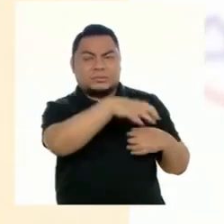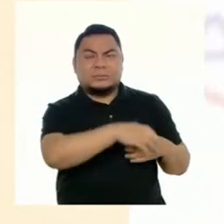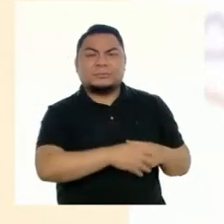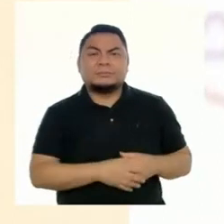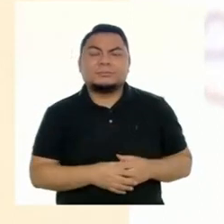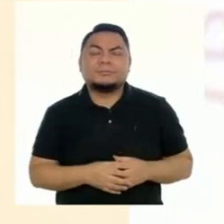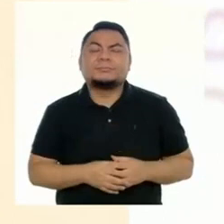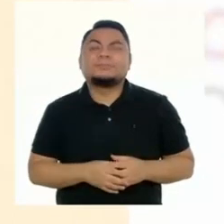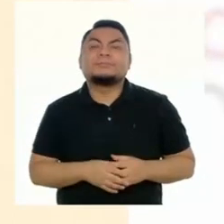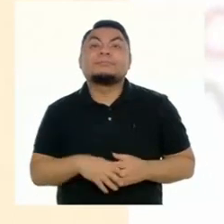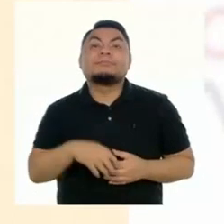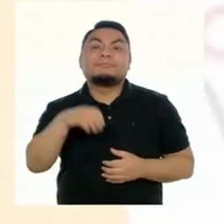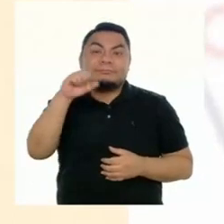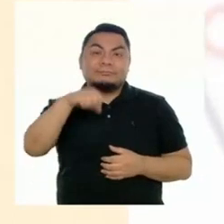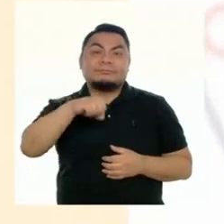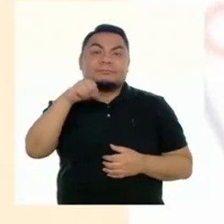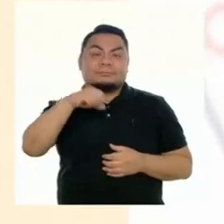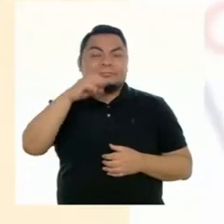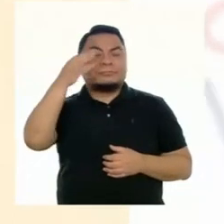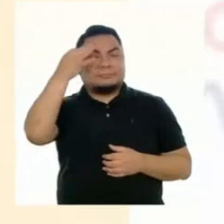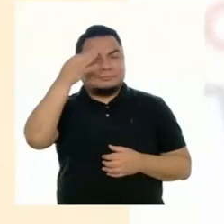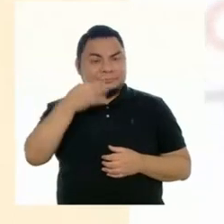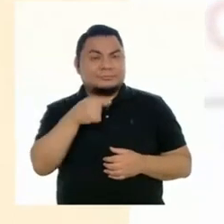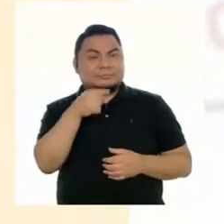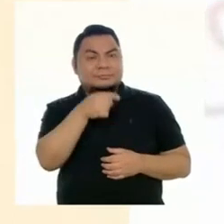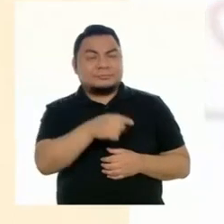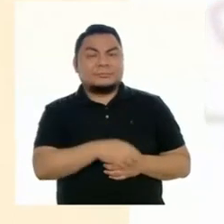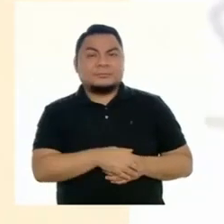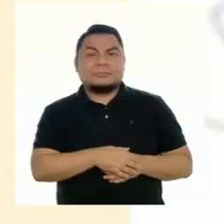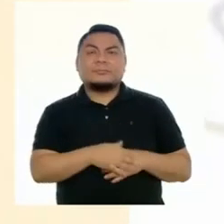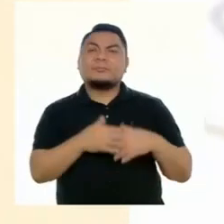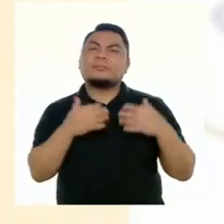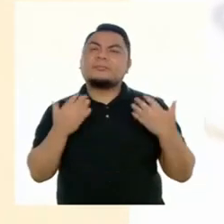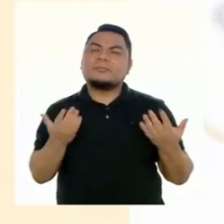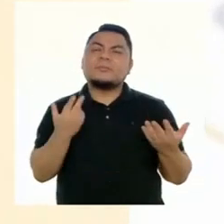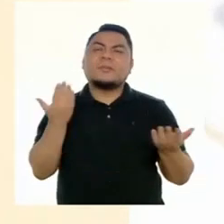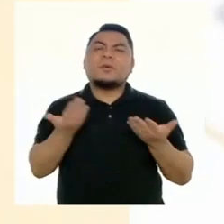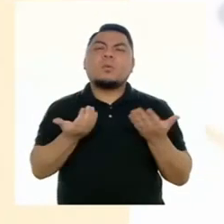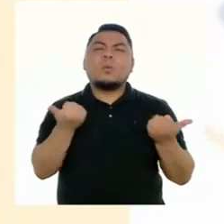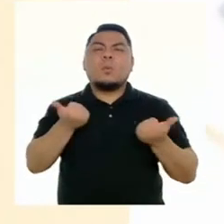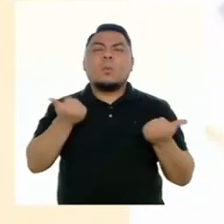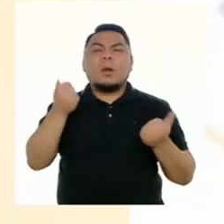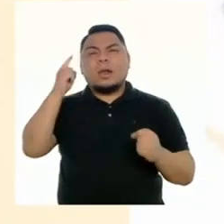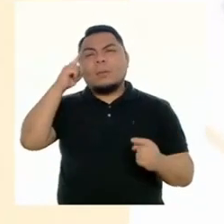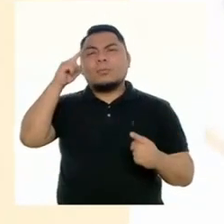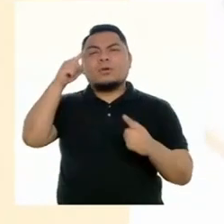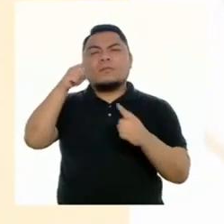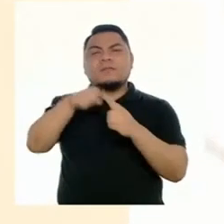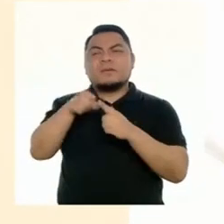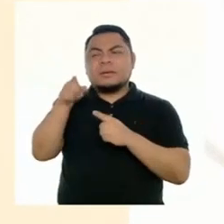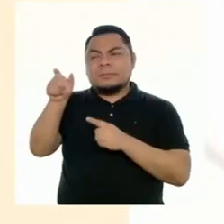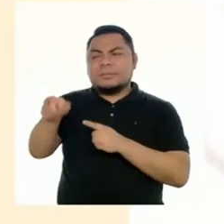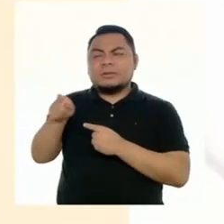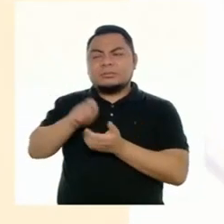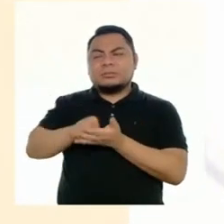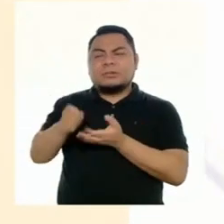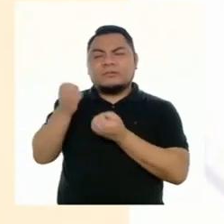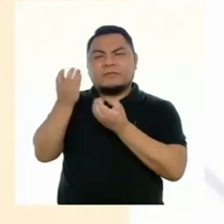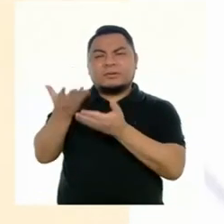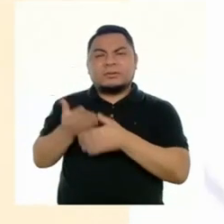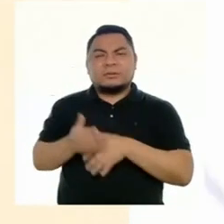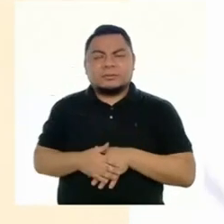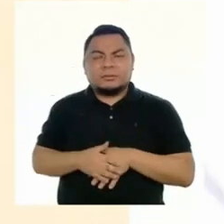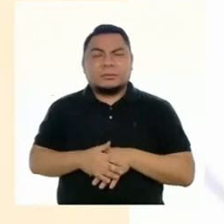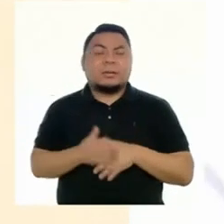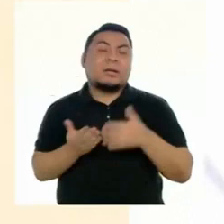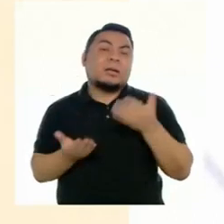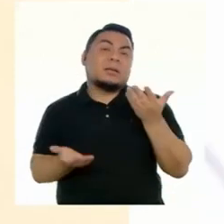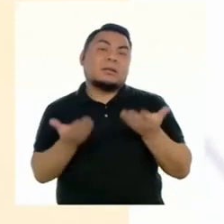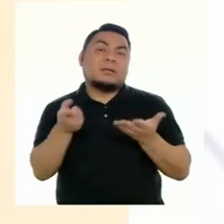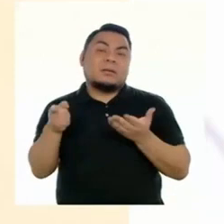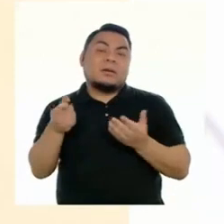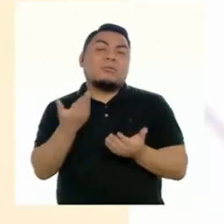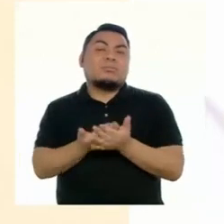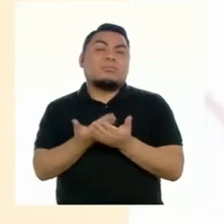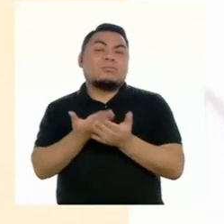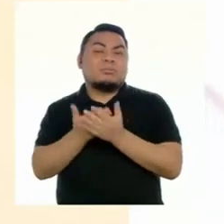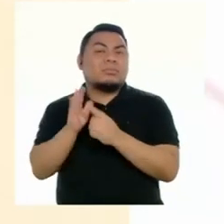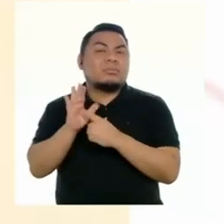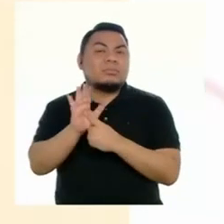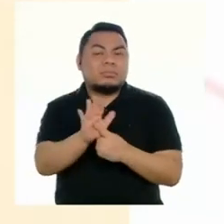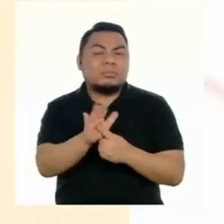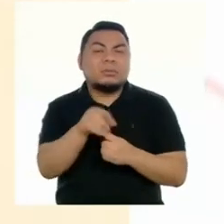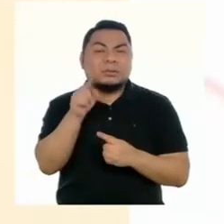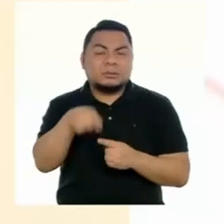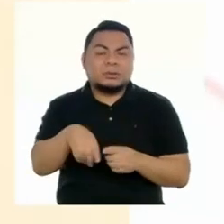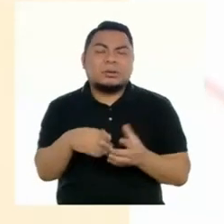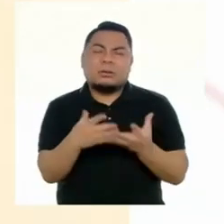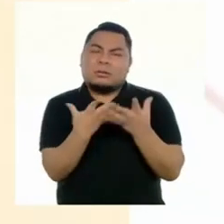especies. Sí, estás en lo cierto. ¿Y cuál sería el propósito del autor al dar esta información? Probablemente evidenciar